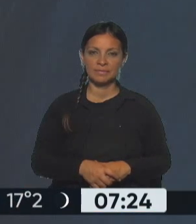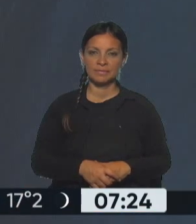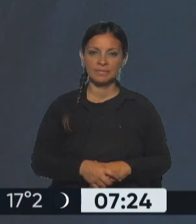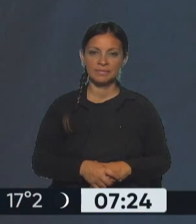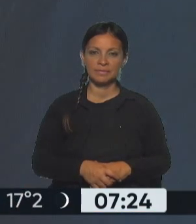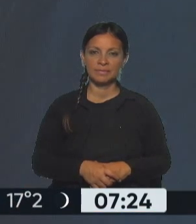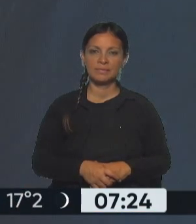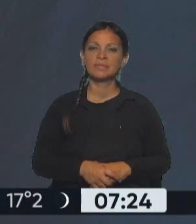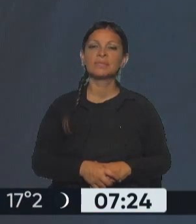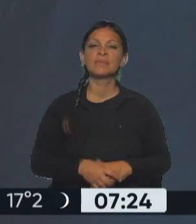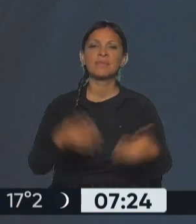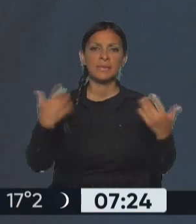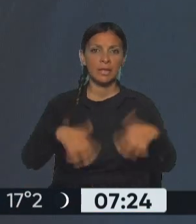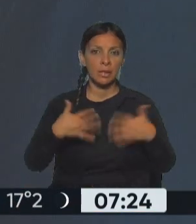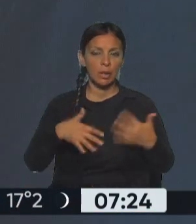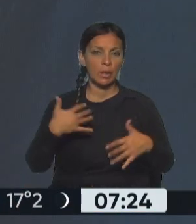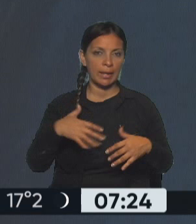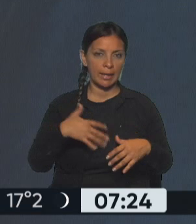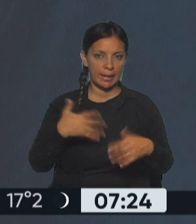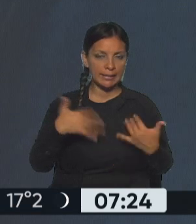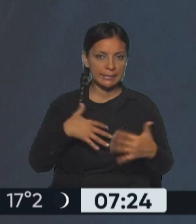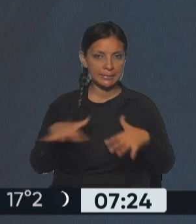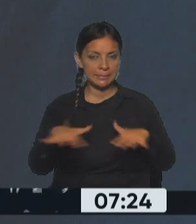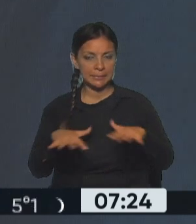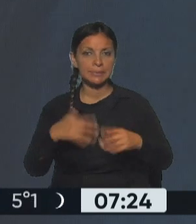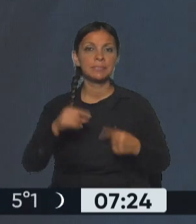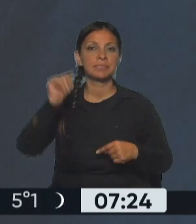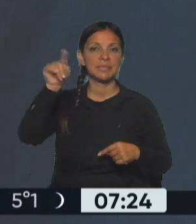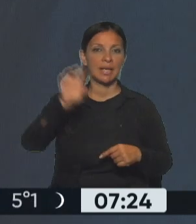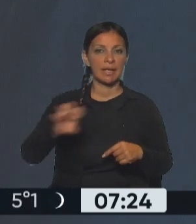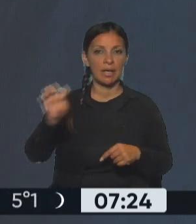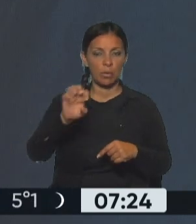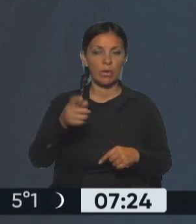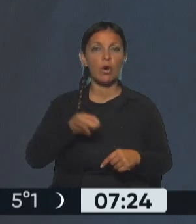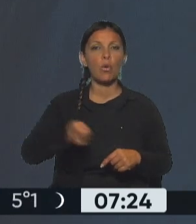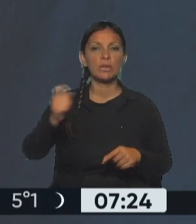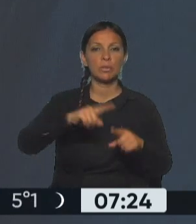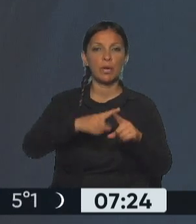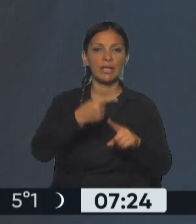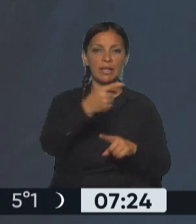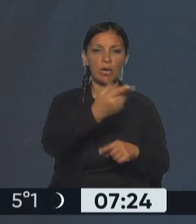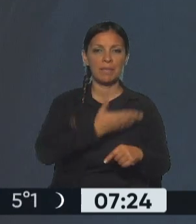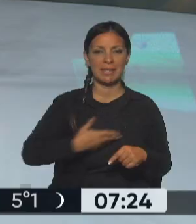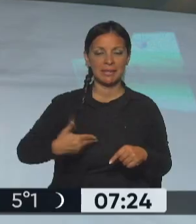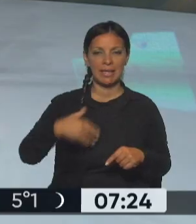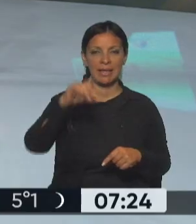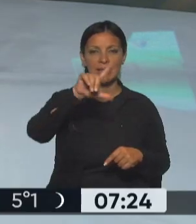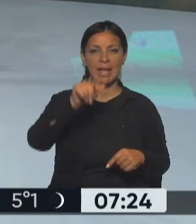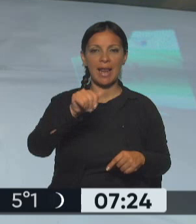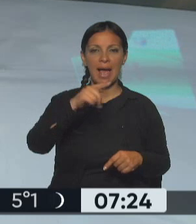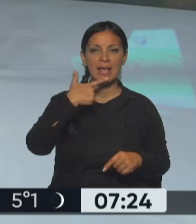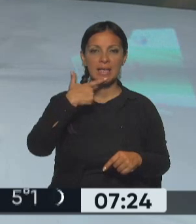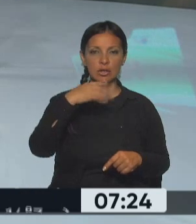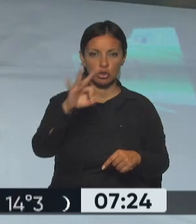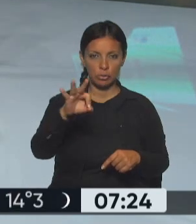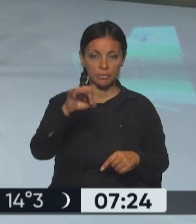Nada intensa en Ecuador, hablamos del juicio político al presidente Guillermo Lazo y lo venimos analizando con Aleloca hoy día